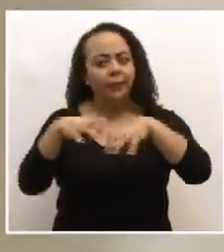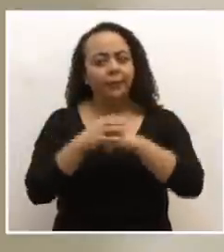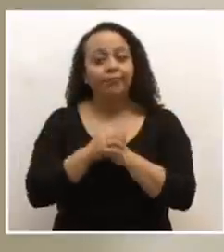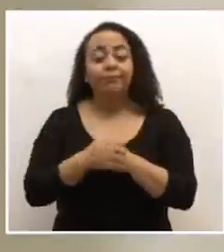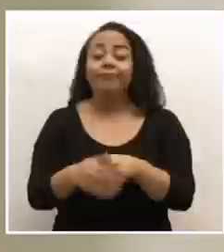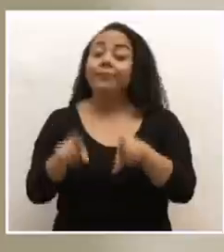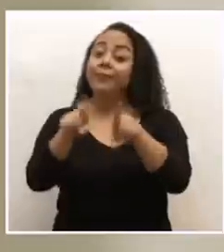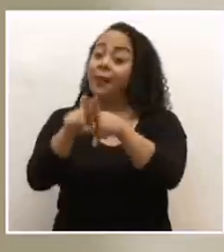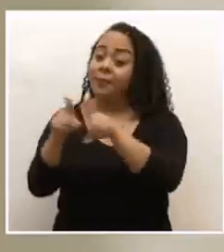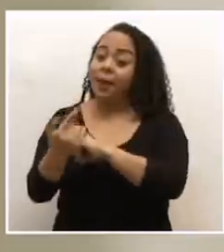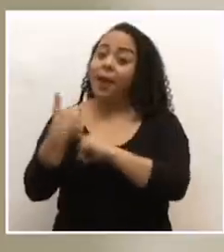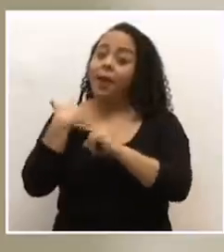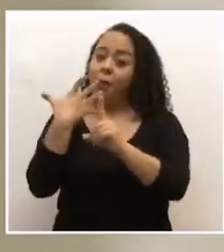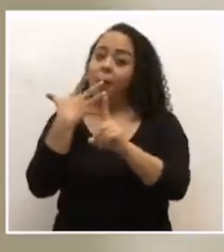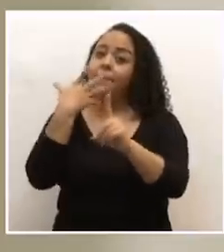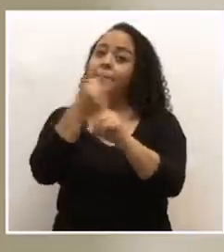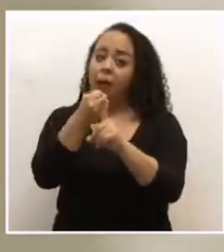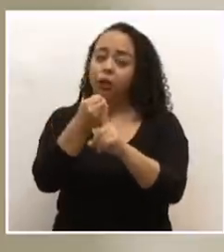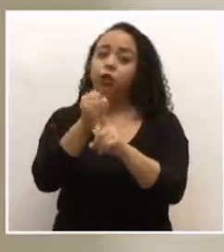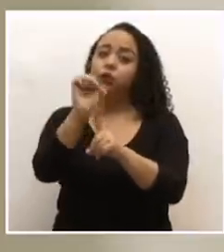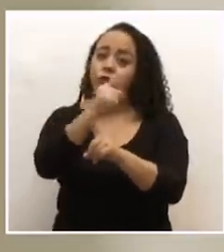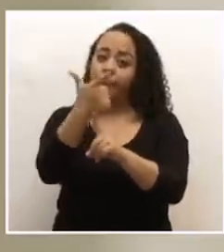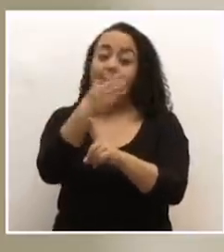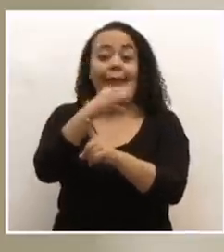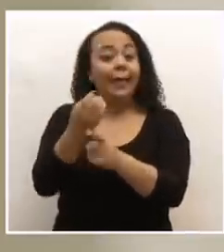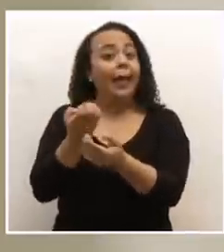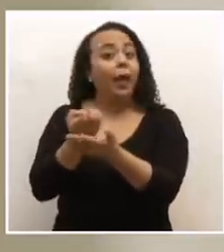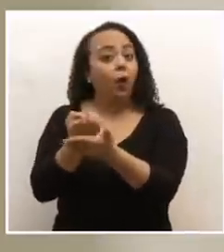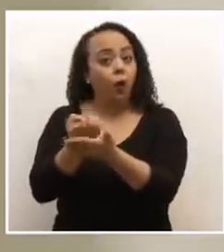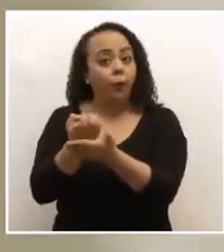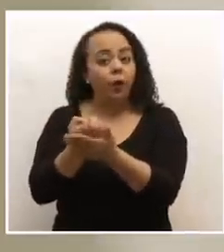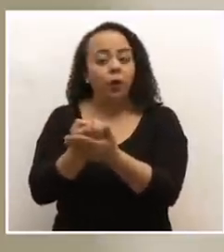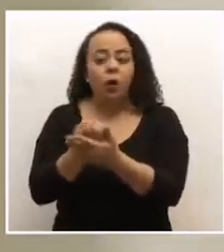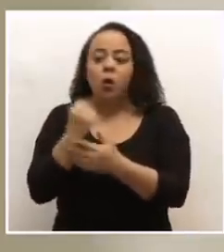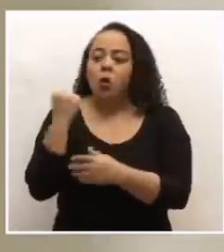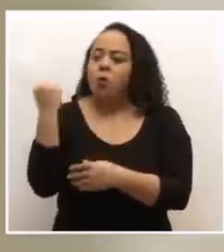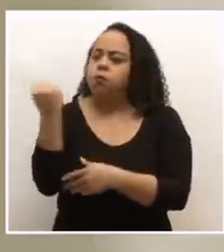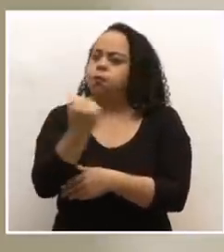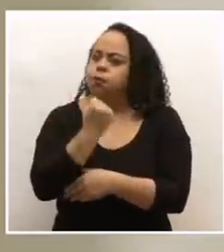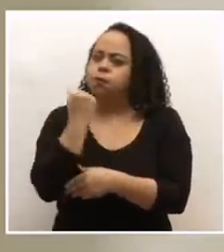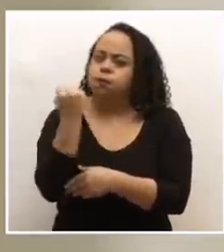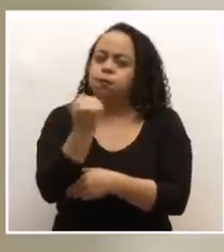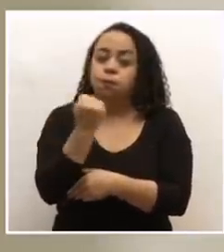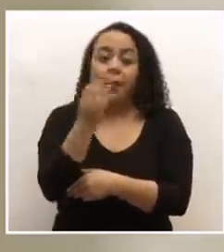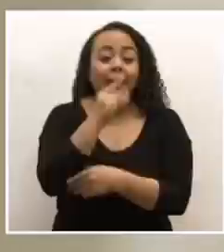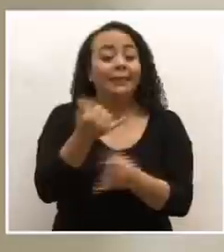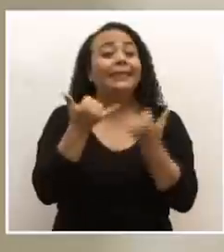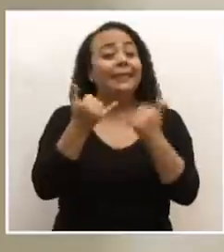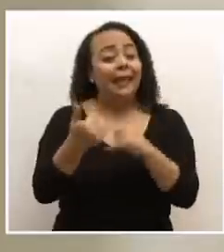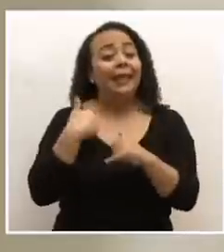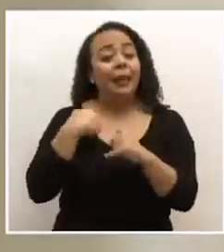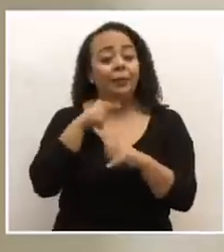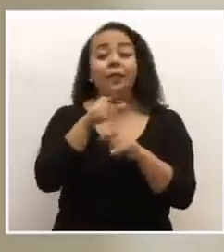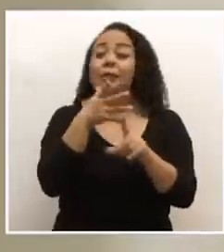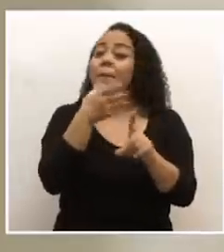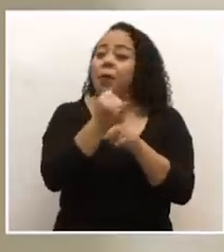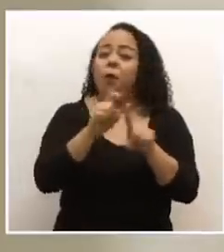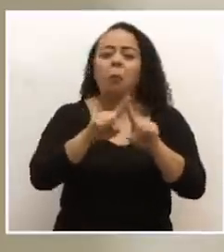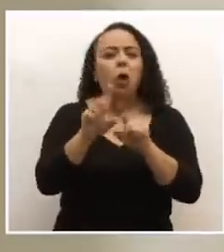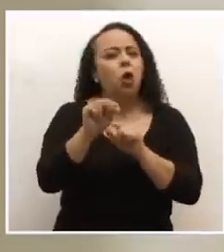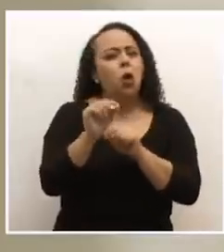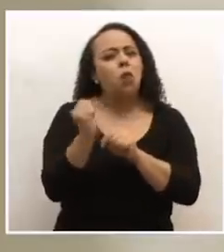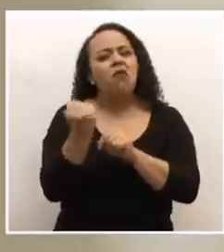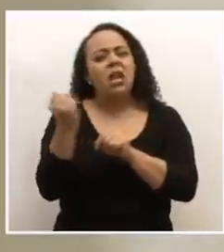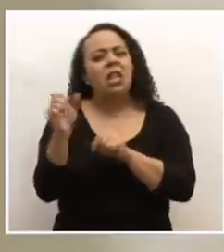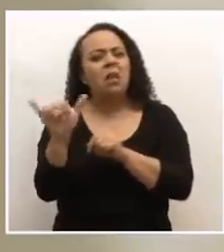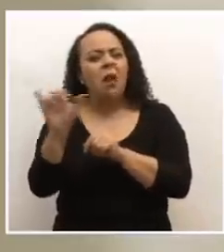también va a haber un impacto social y económico que va a ser muy fuerte y que, de hecho, que ya tenemos ese impacto, pero no ha sido tan fuerte como